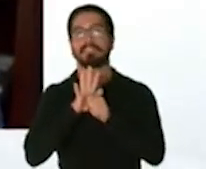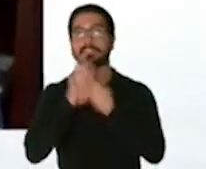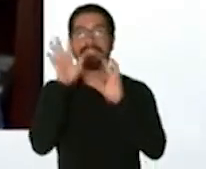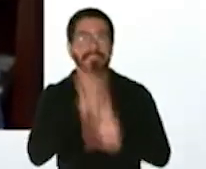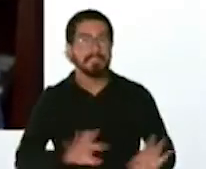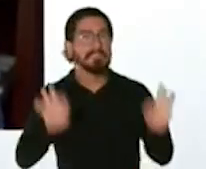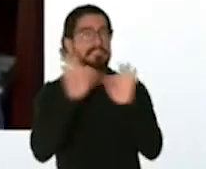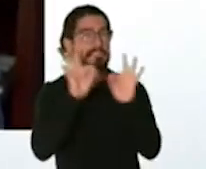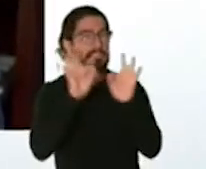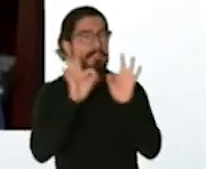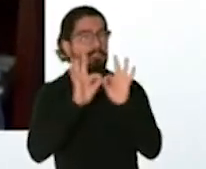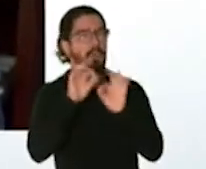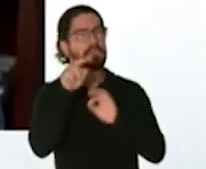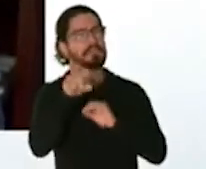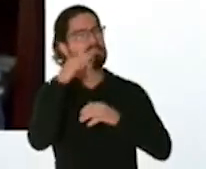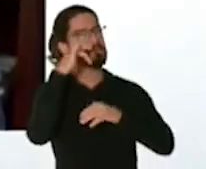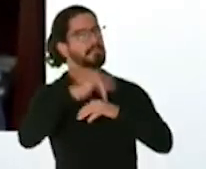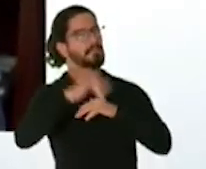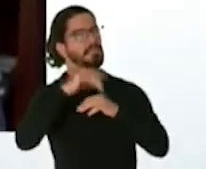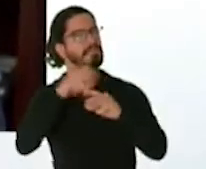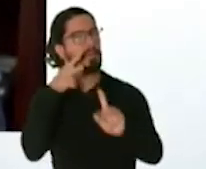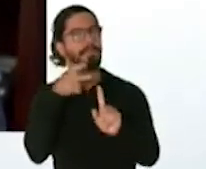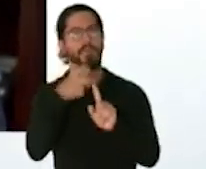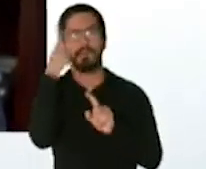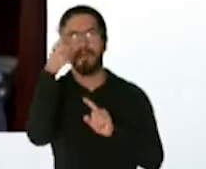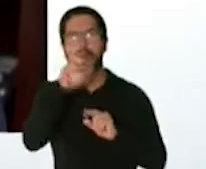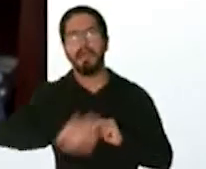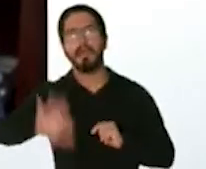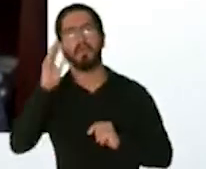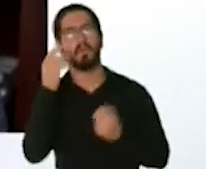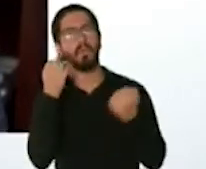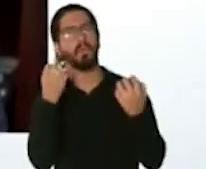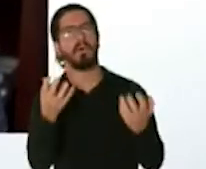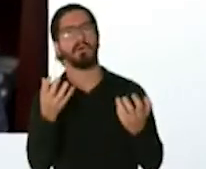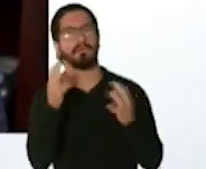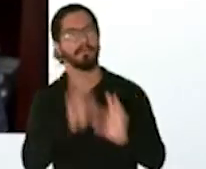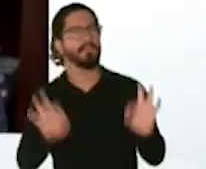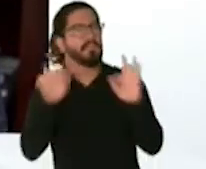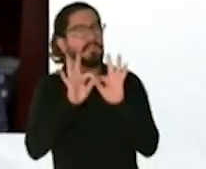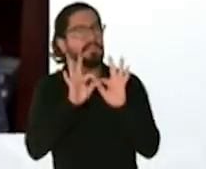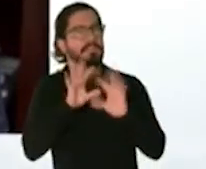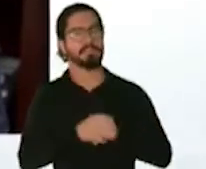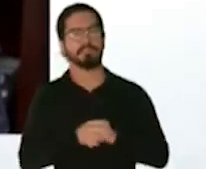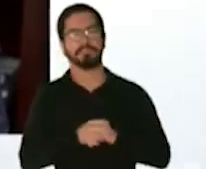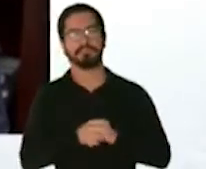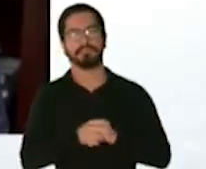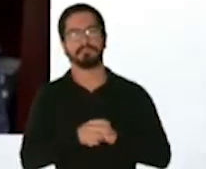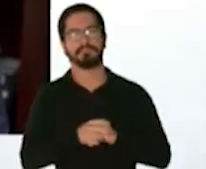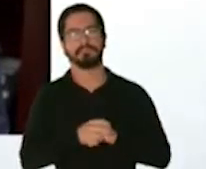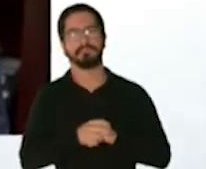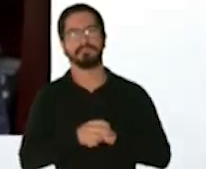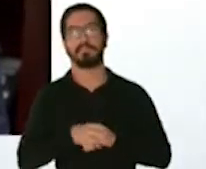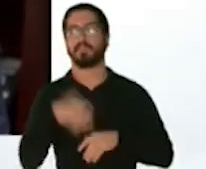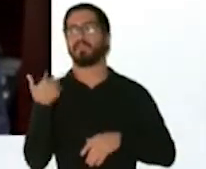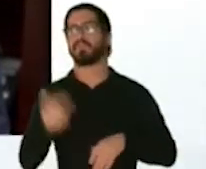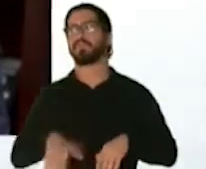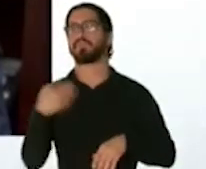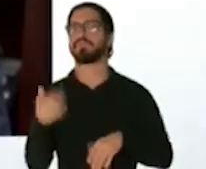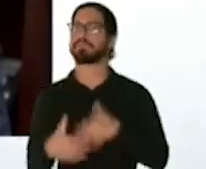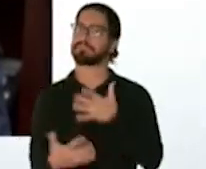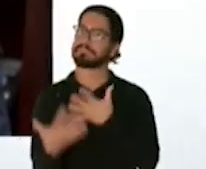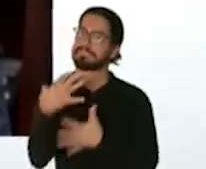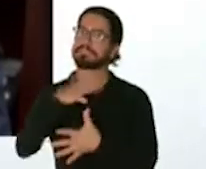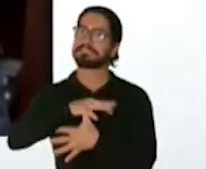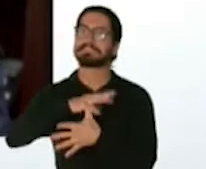importante es esta disponibilidad de la vacuna para ellos? bueno esto esto es crítico ¿verdad? esta es la